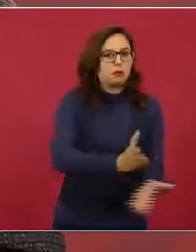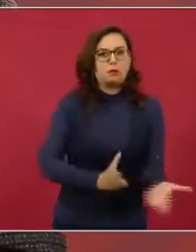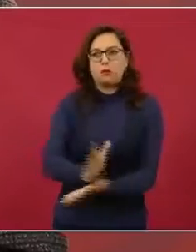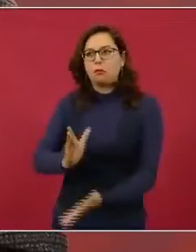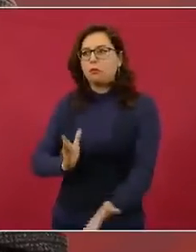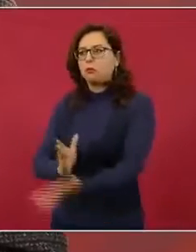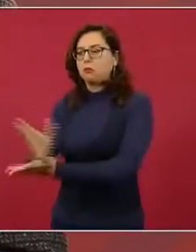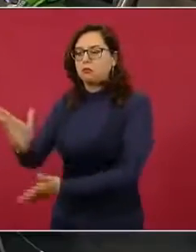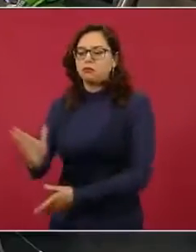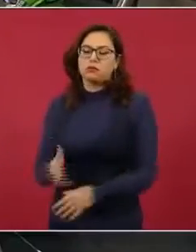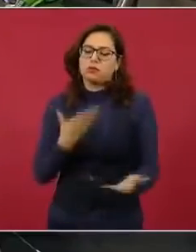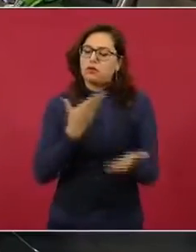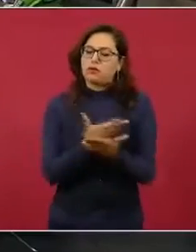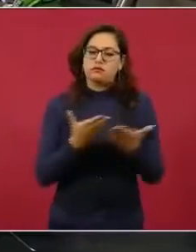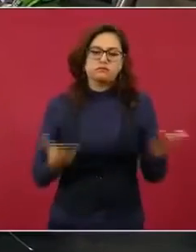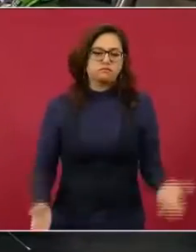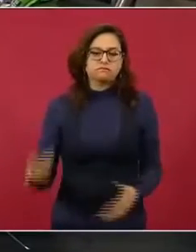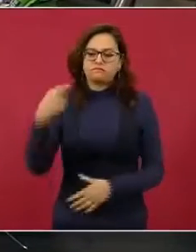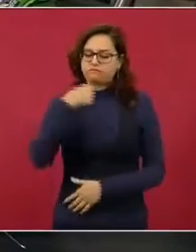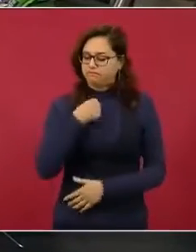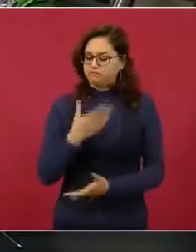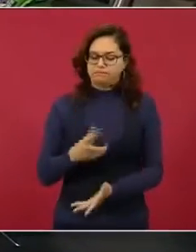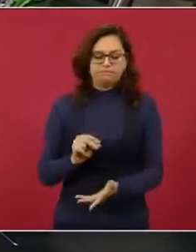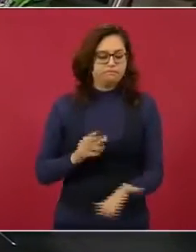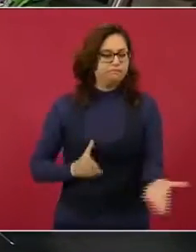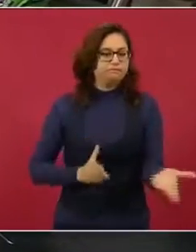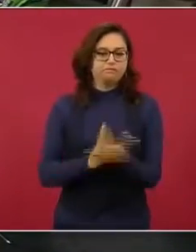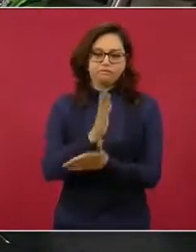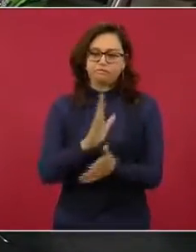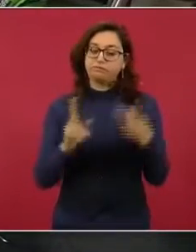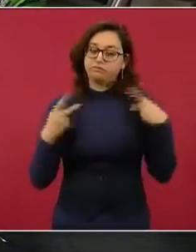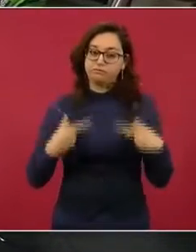son los trabajadores.